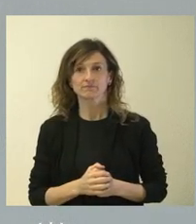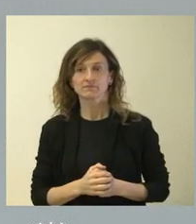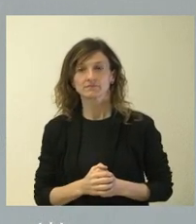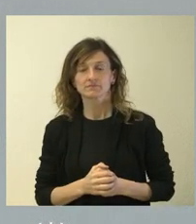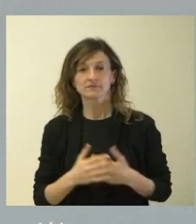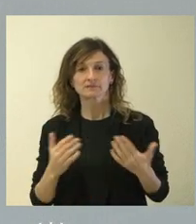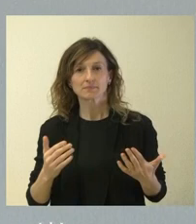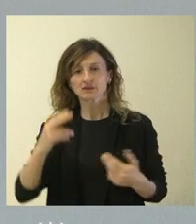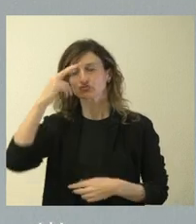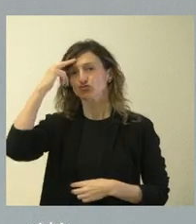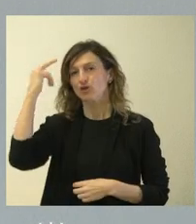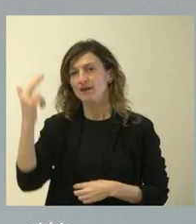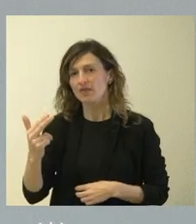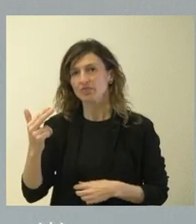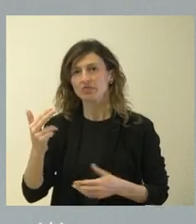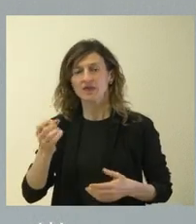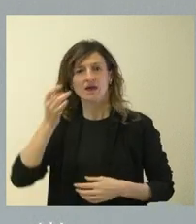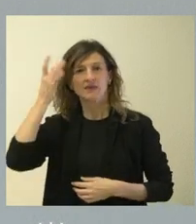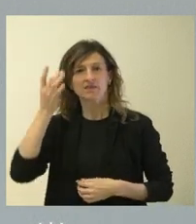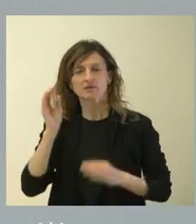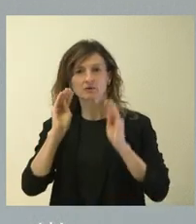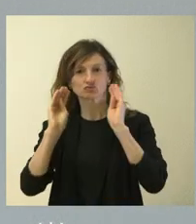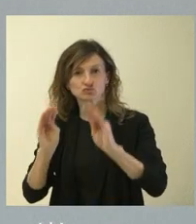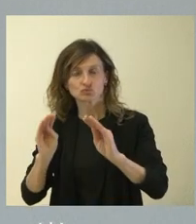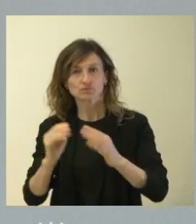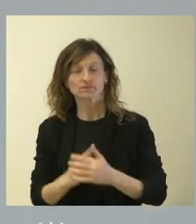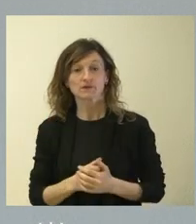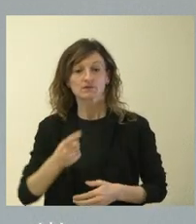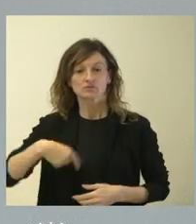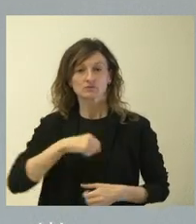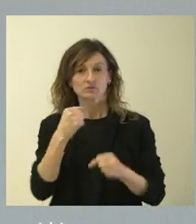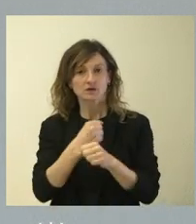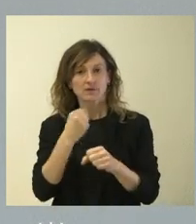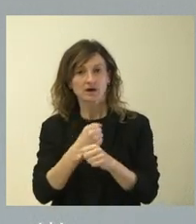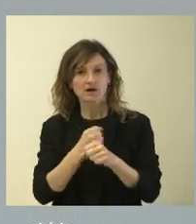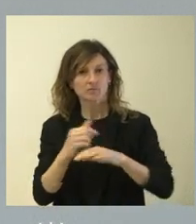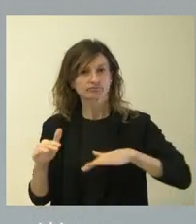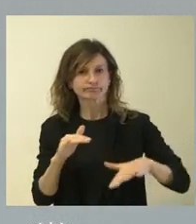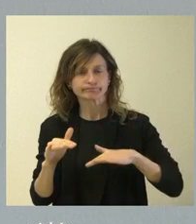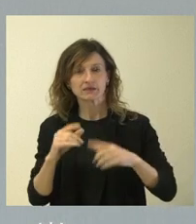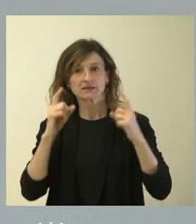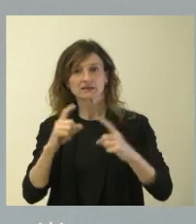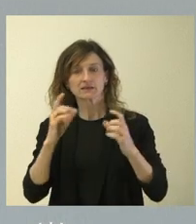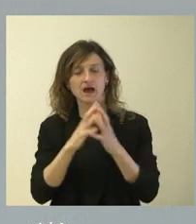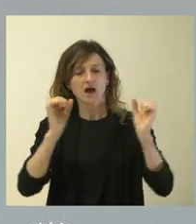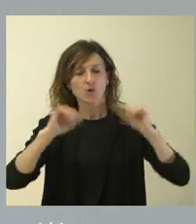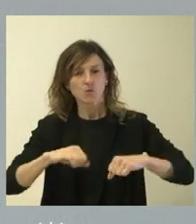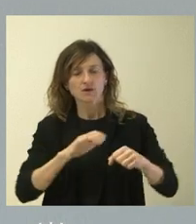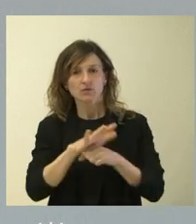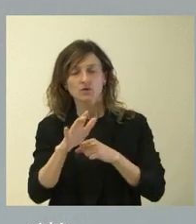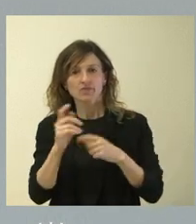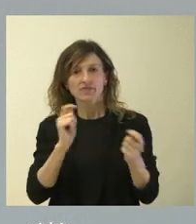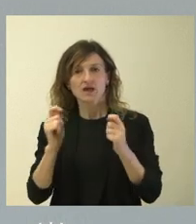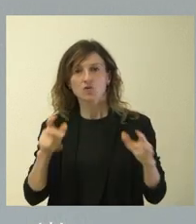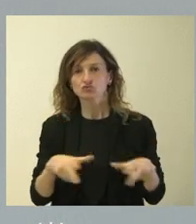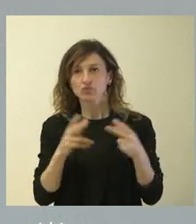la tolerancia hacia cualquier iniciativa que ellos puedan mantener. Nosotros seguimos trabajando intensamente para intentar alcanzar nuevos acuerdos en el ámbito del diálogo social y